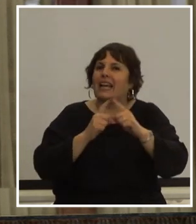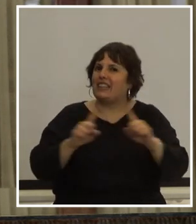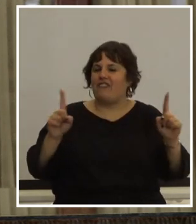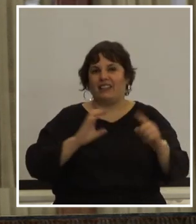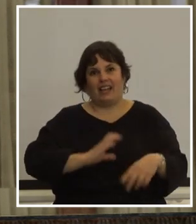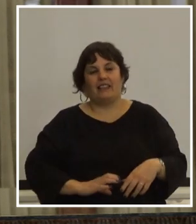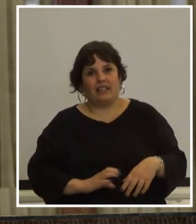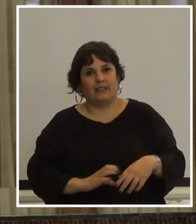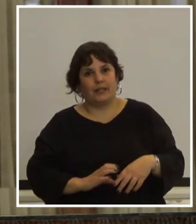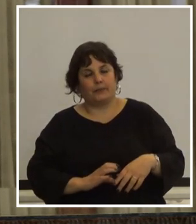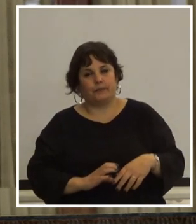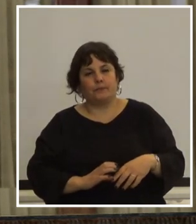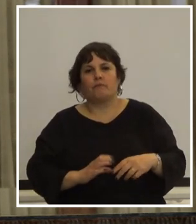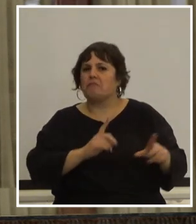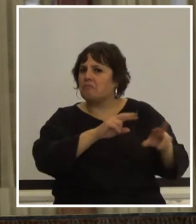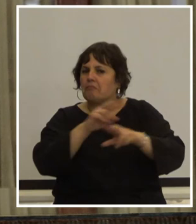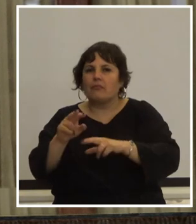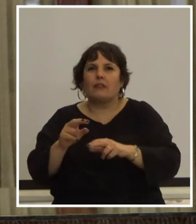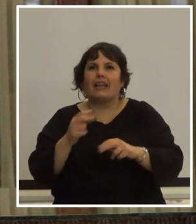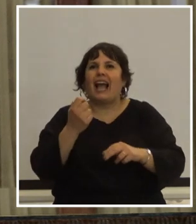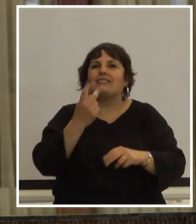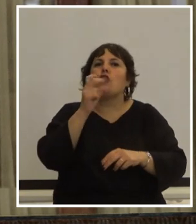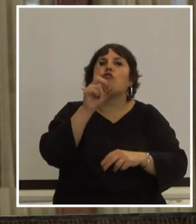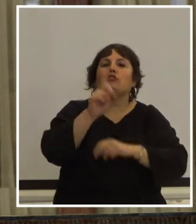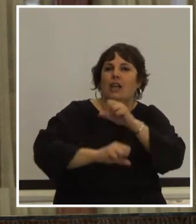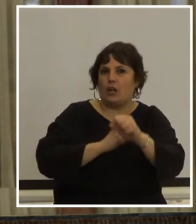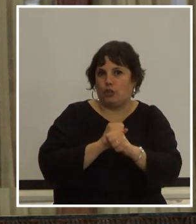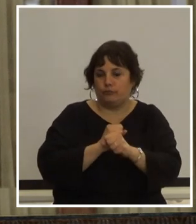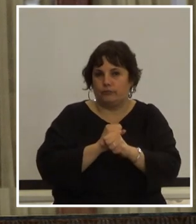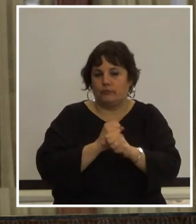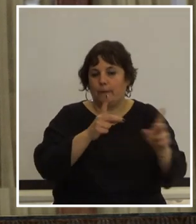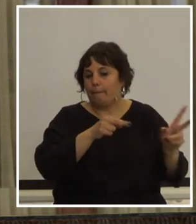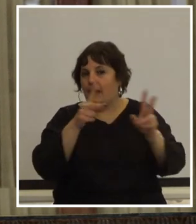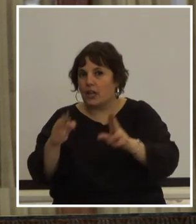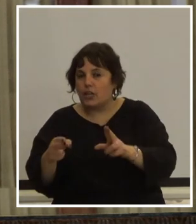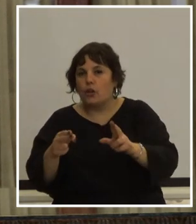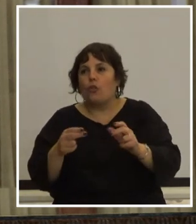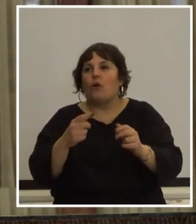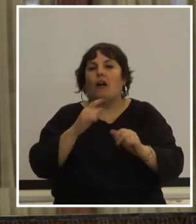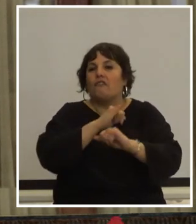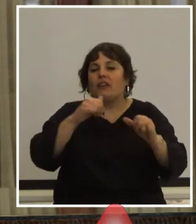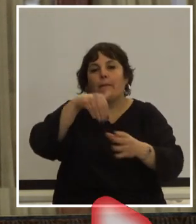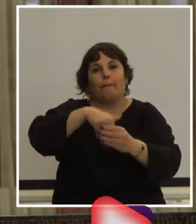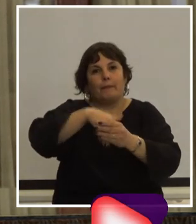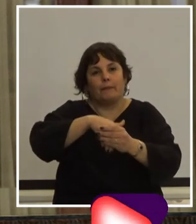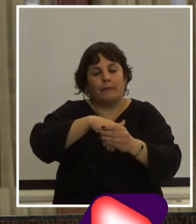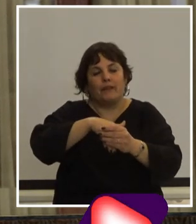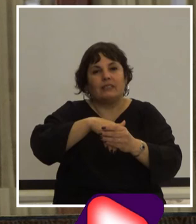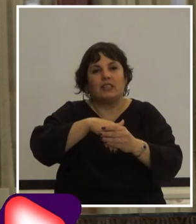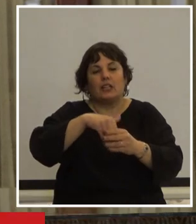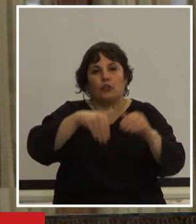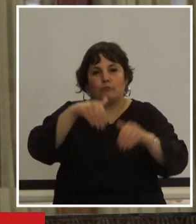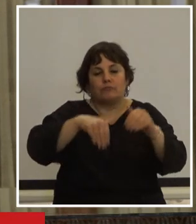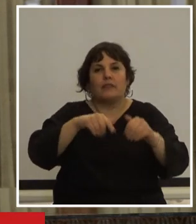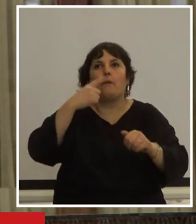características manteniéndose durante 12 años periodo en que culminó un plebiscito y luego a las